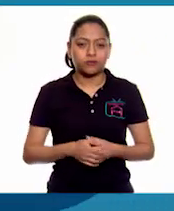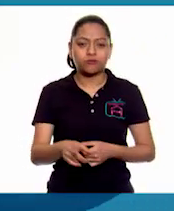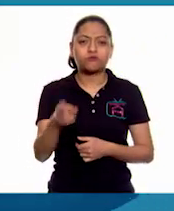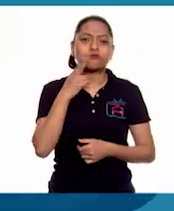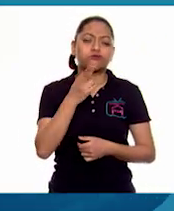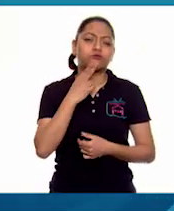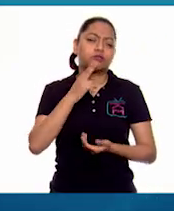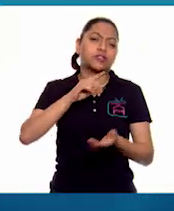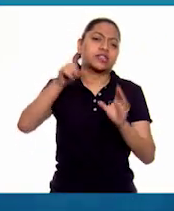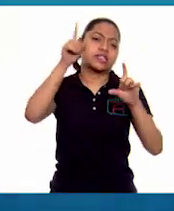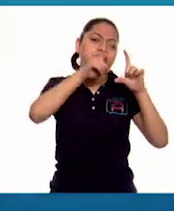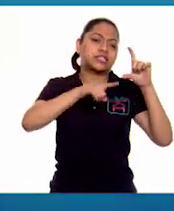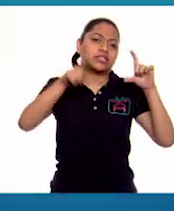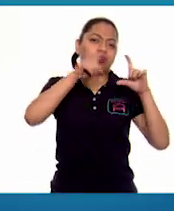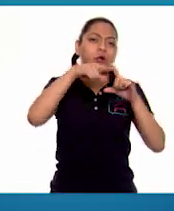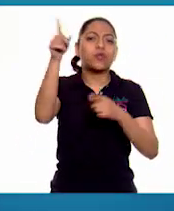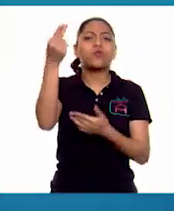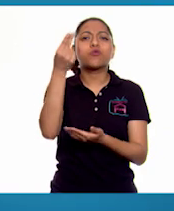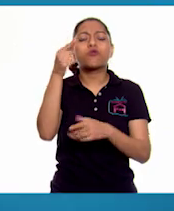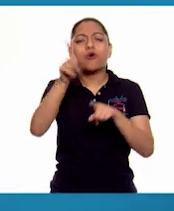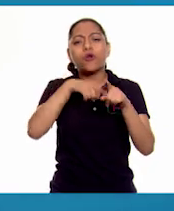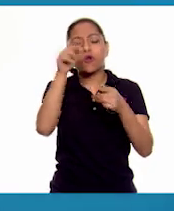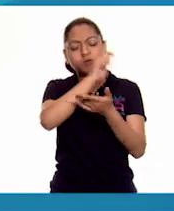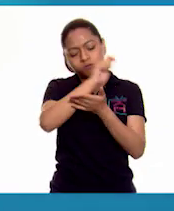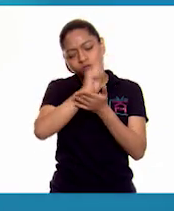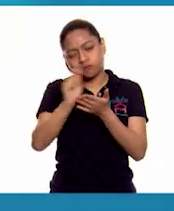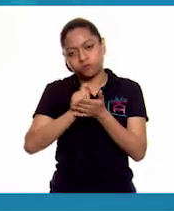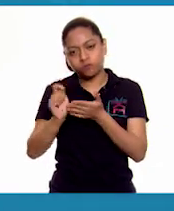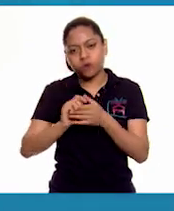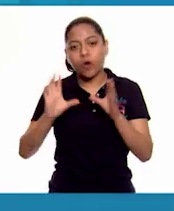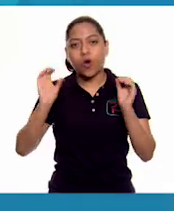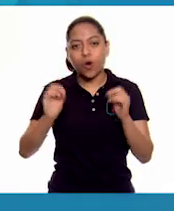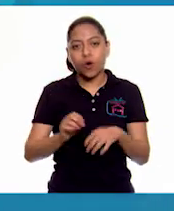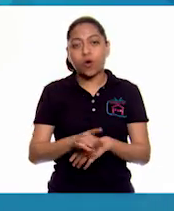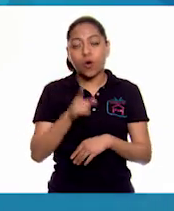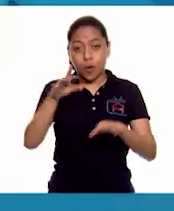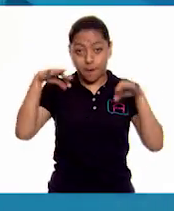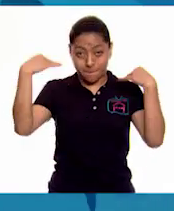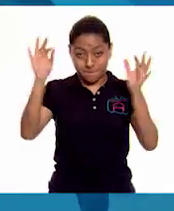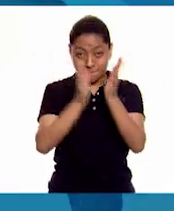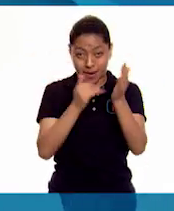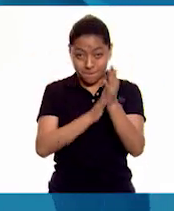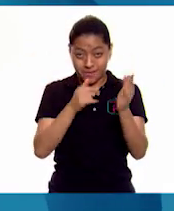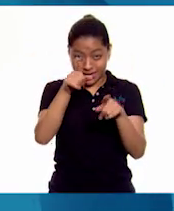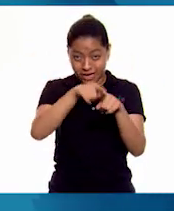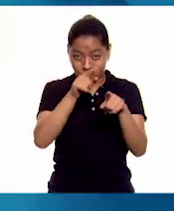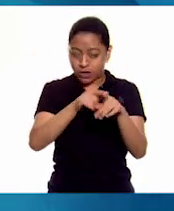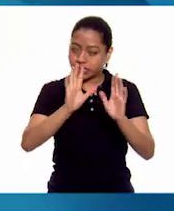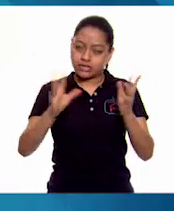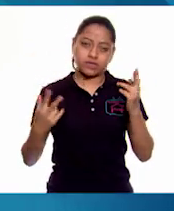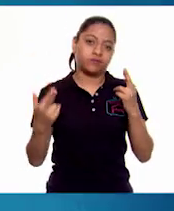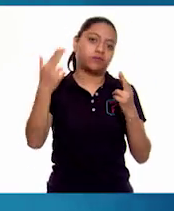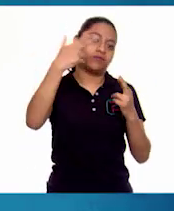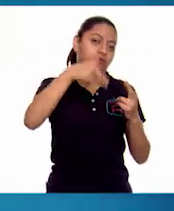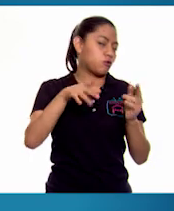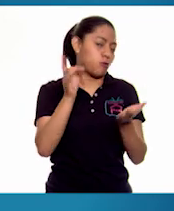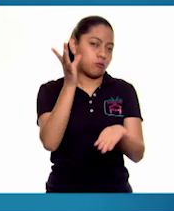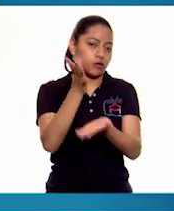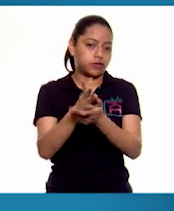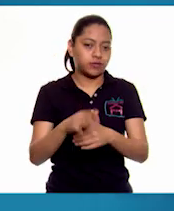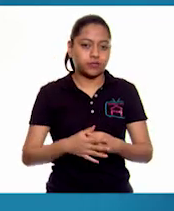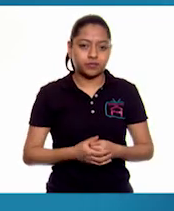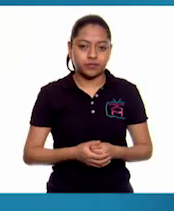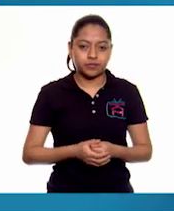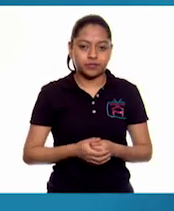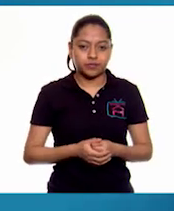y colorearlos, o bien cortarlos de color desde